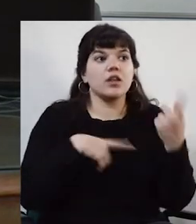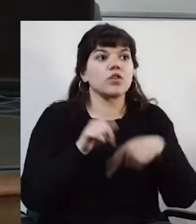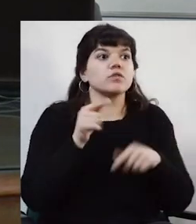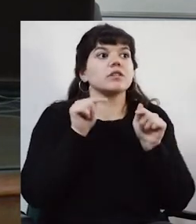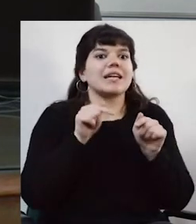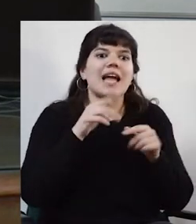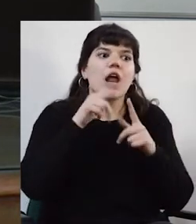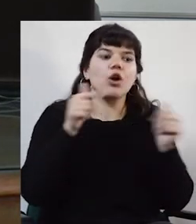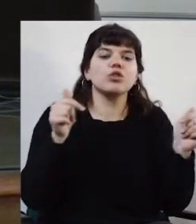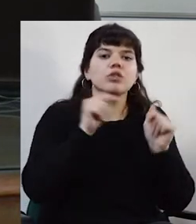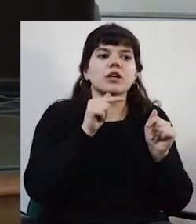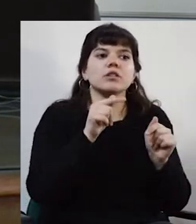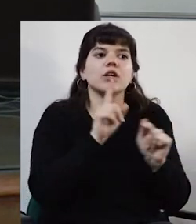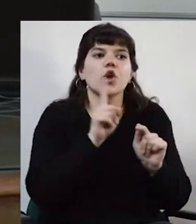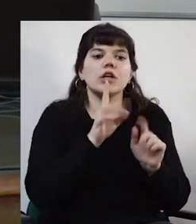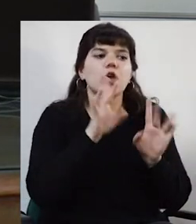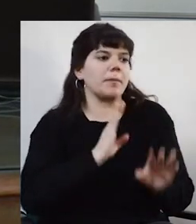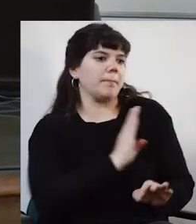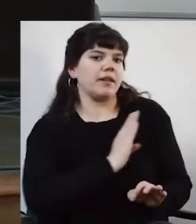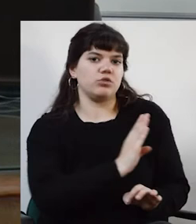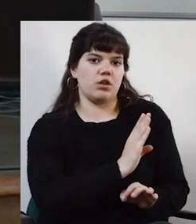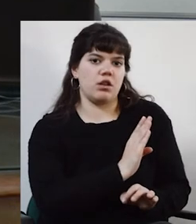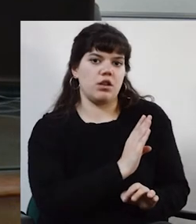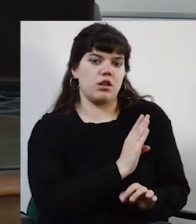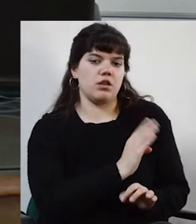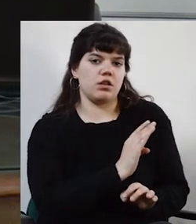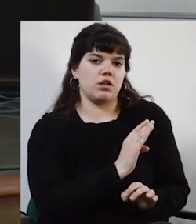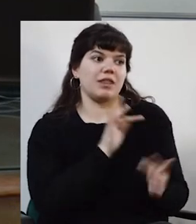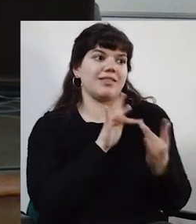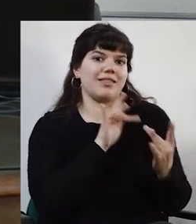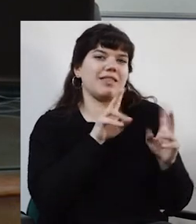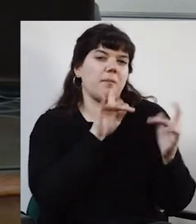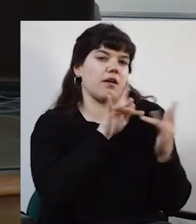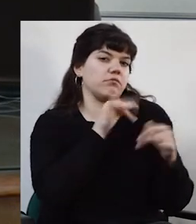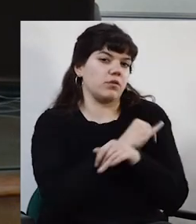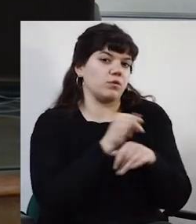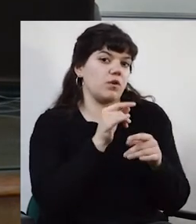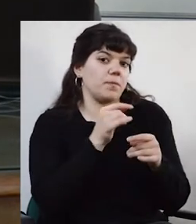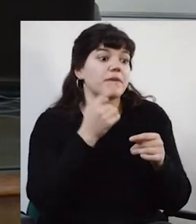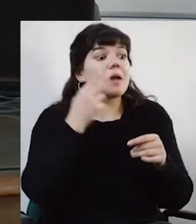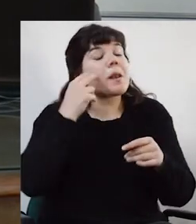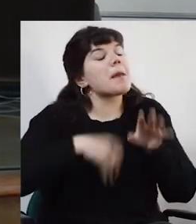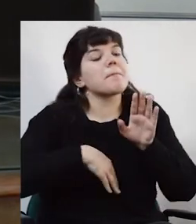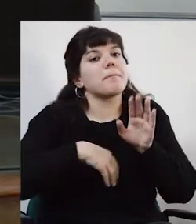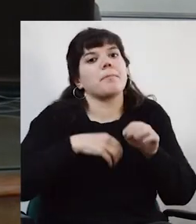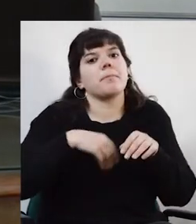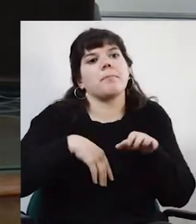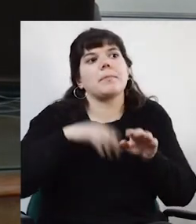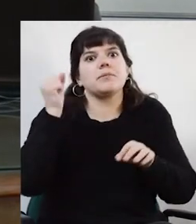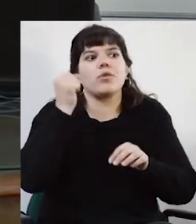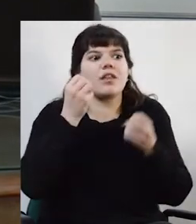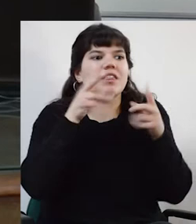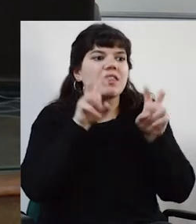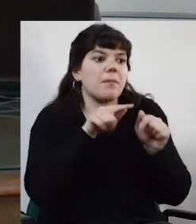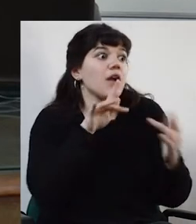que esas redes académicas no sean unipersonales porque creo que el problema mayor que tenemos es que tenemos muchos